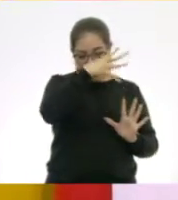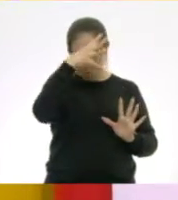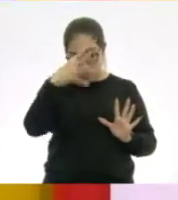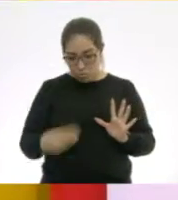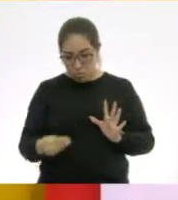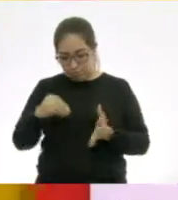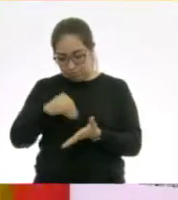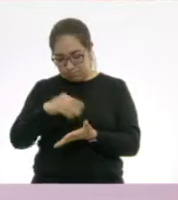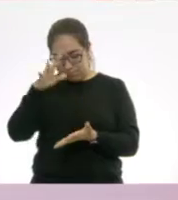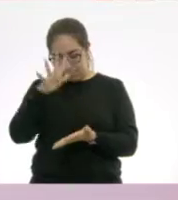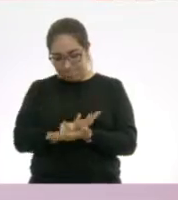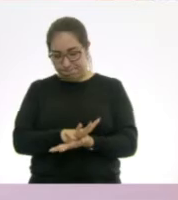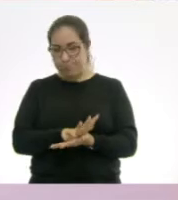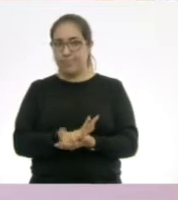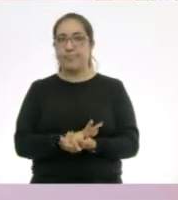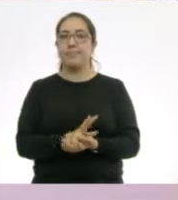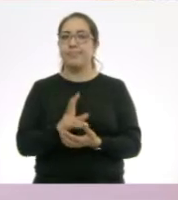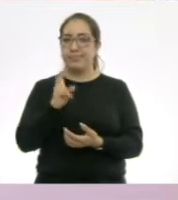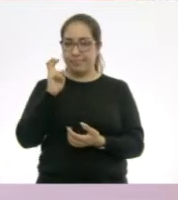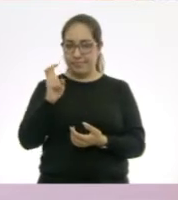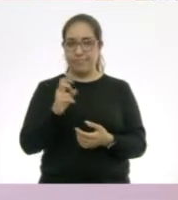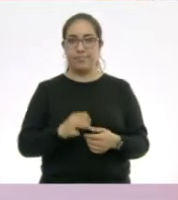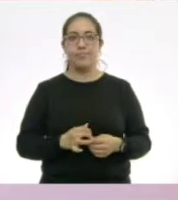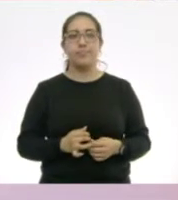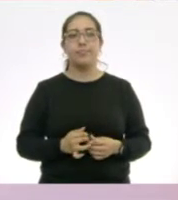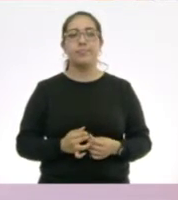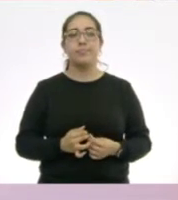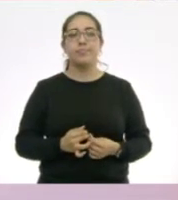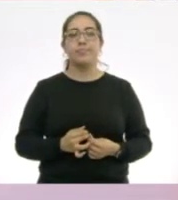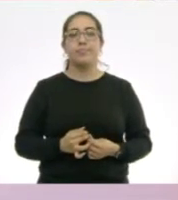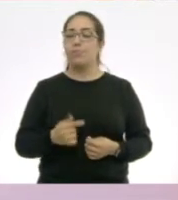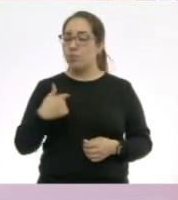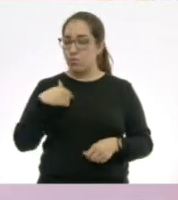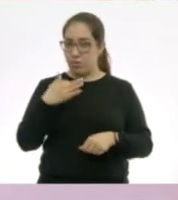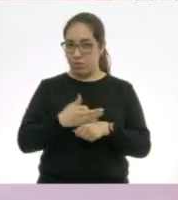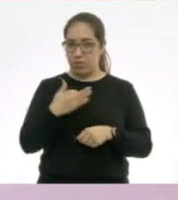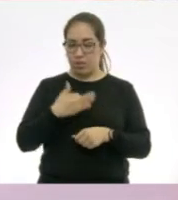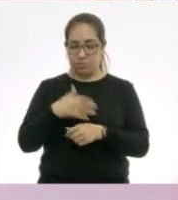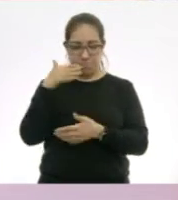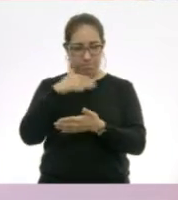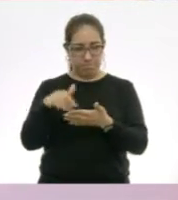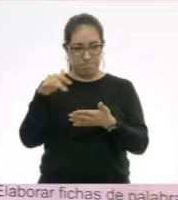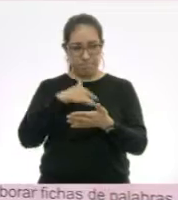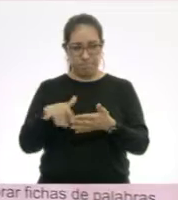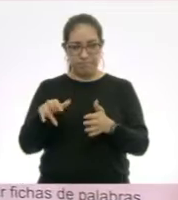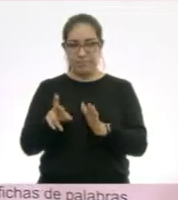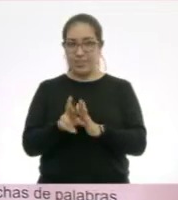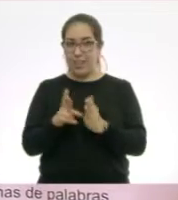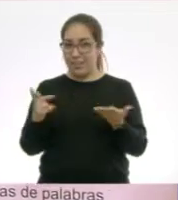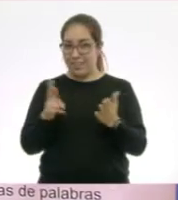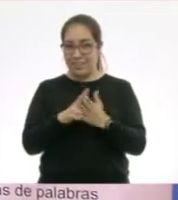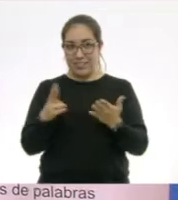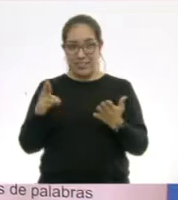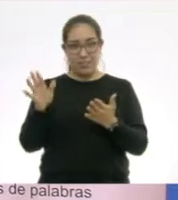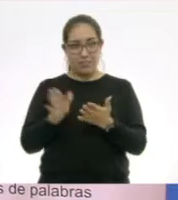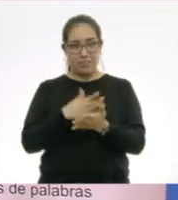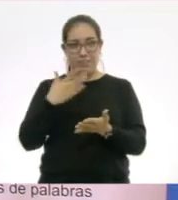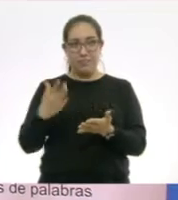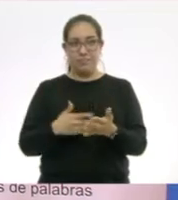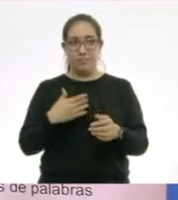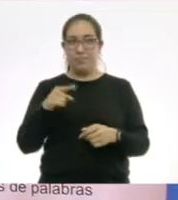Adelante. Sí. Escribe. Muy bien. Mientras yo les voy a leer lo que encontré en la revista.